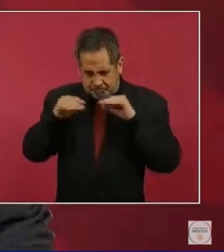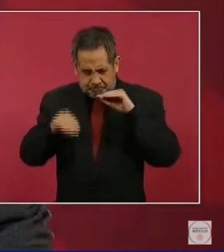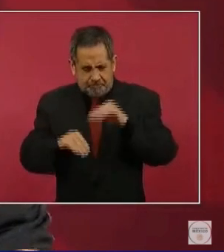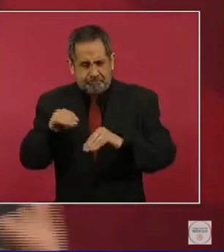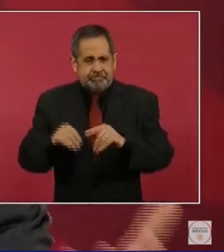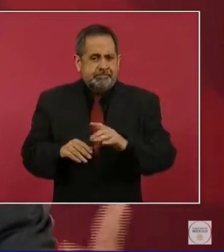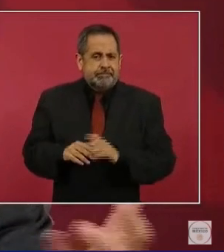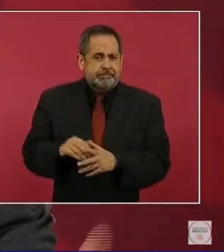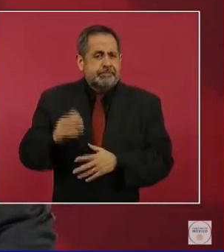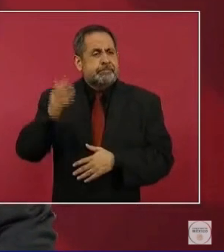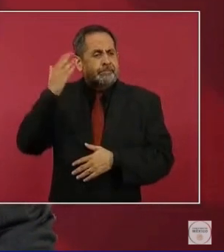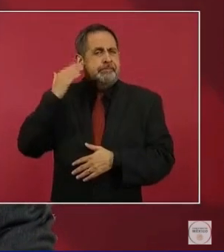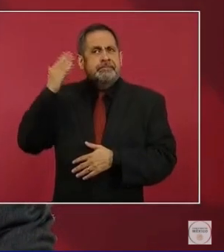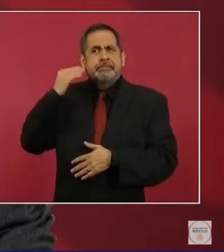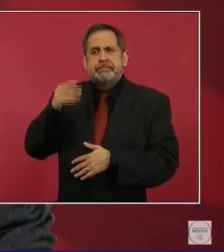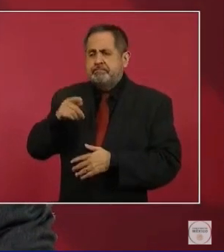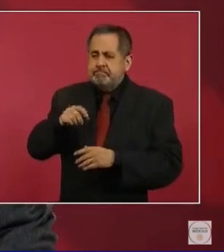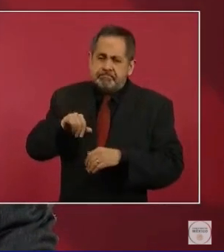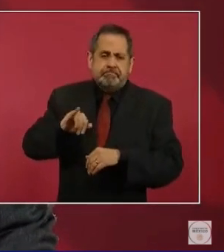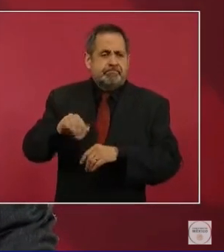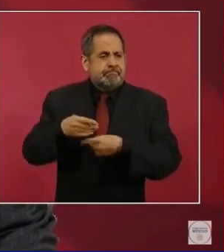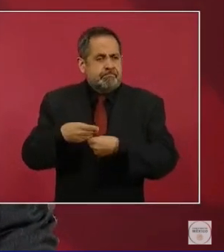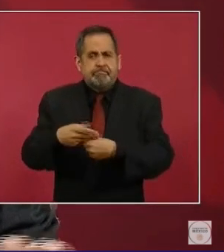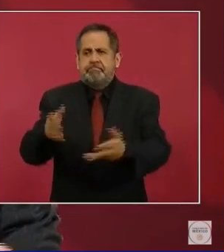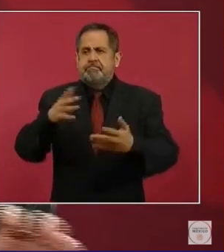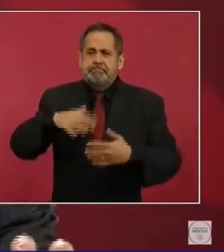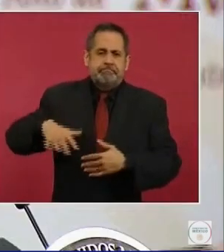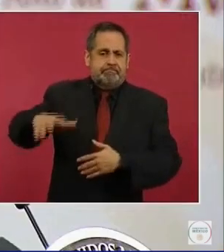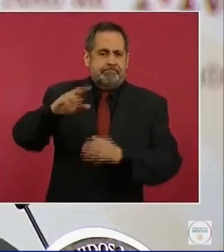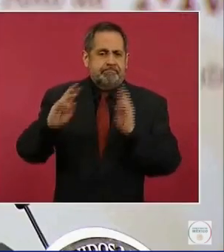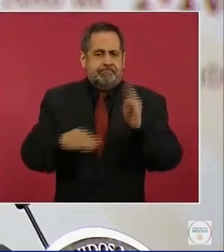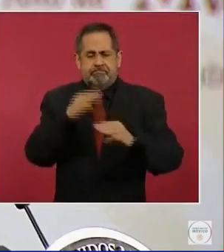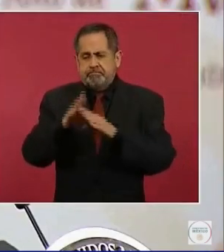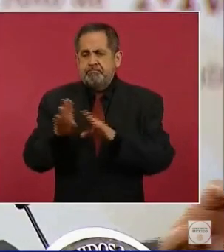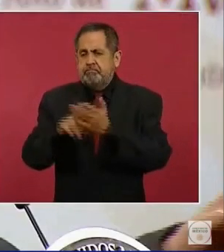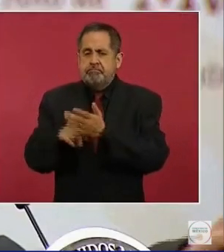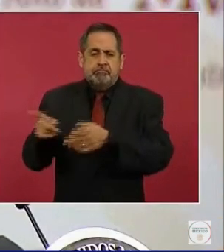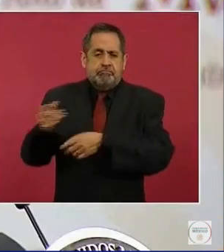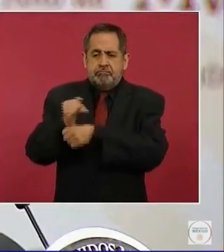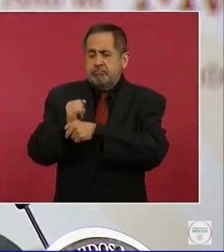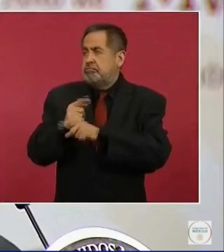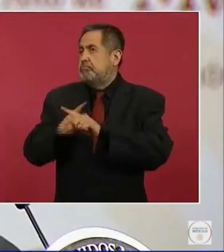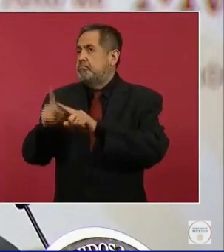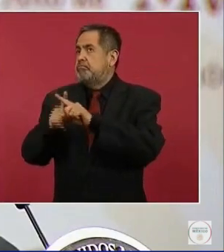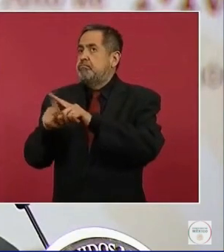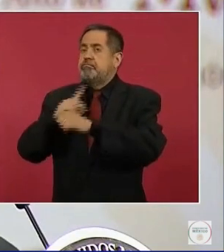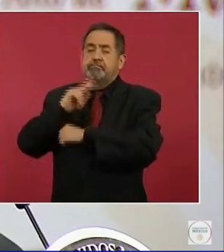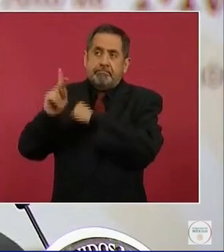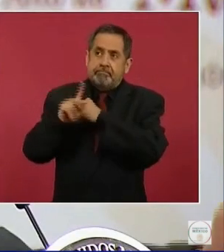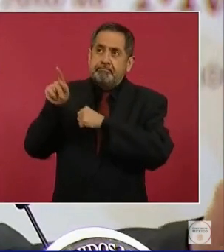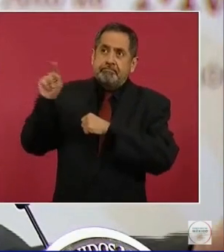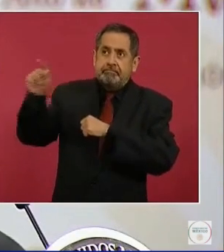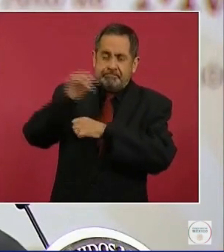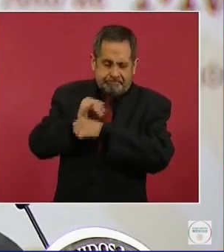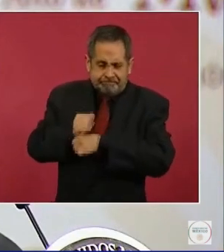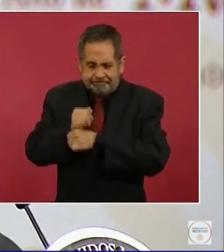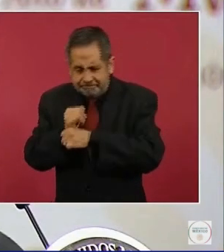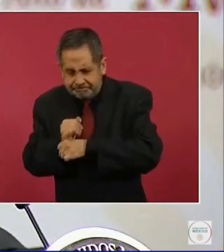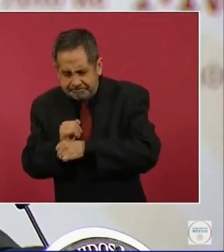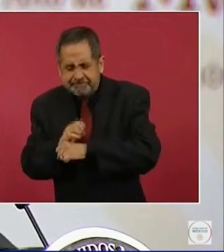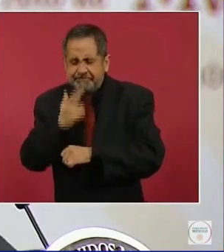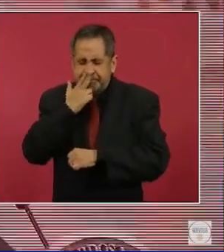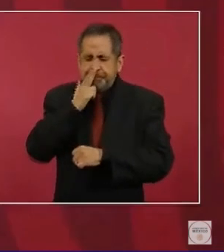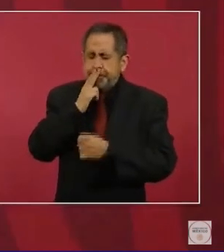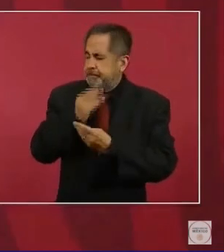liberada o dispuesta para el resto del mundo a partir de investigaciones en varios lugares, en particular